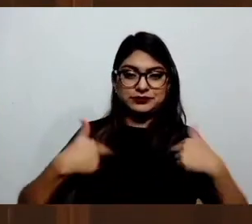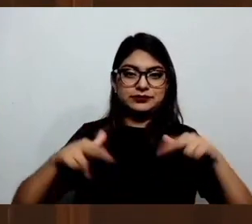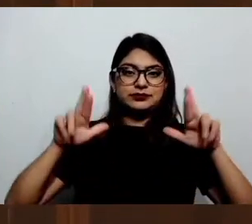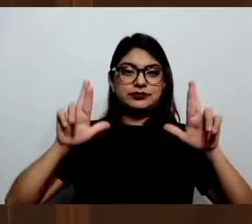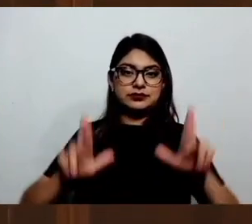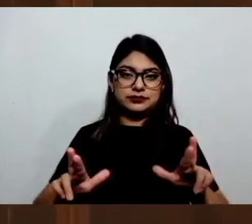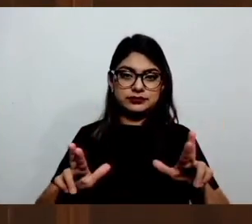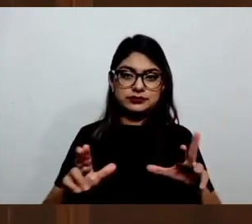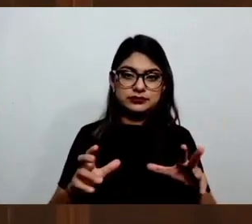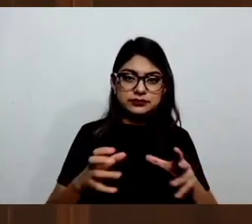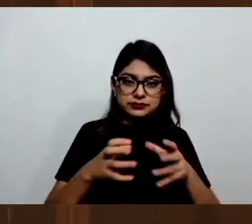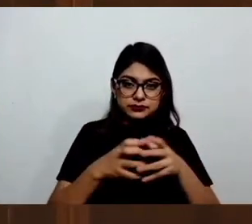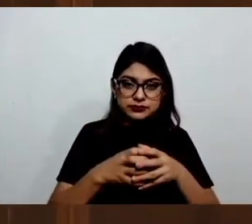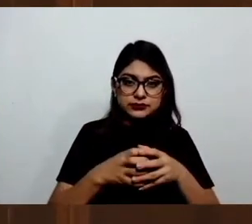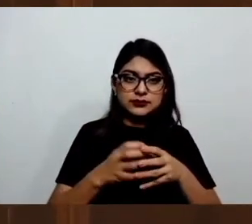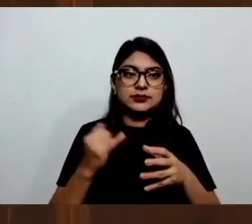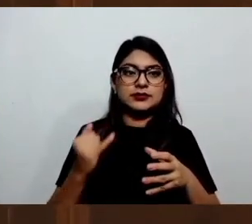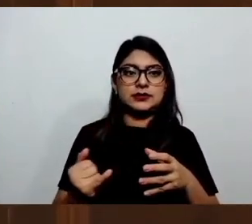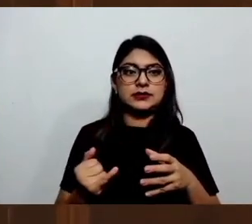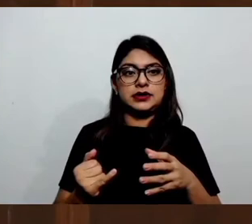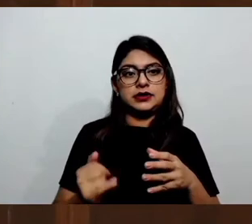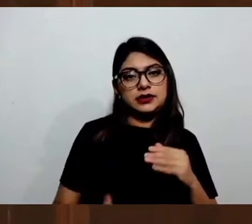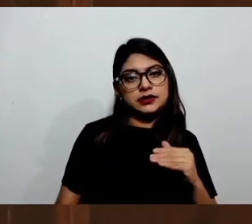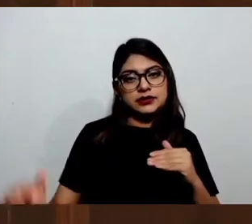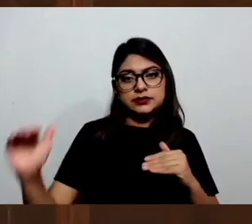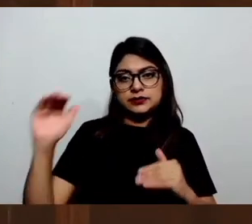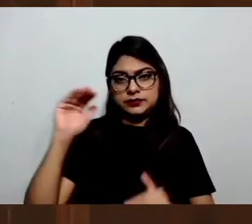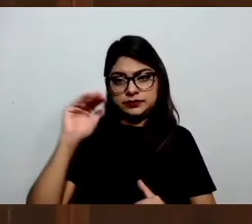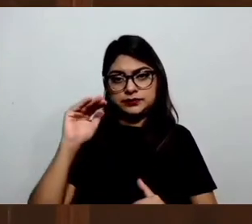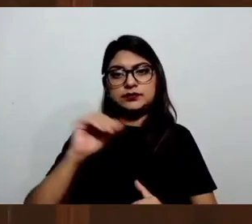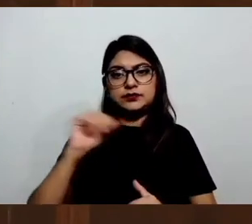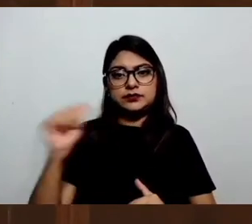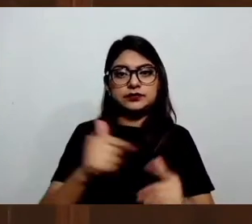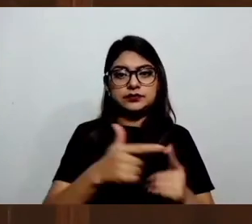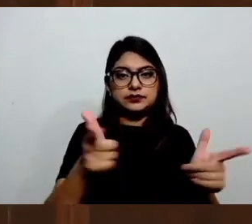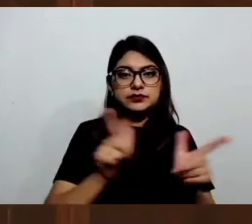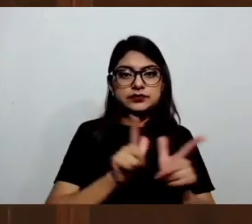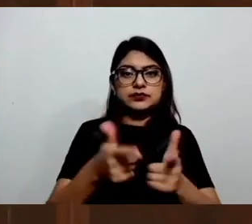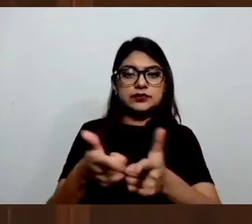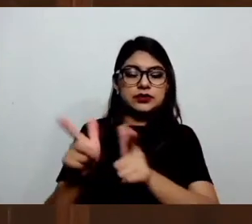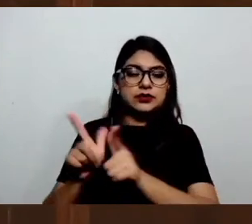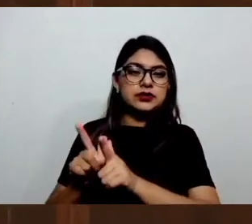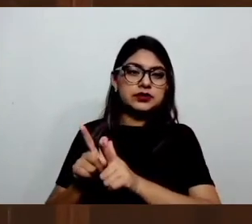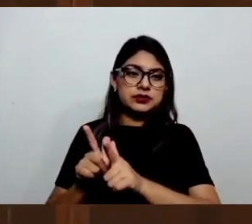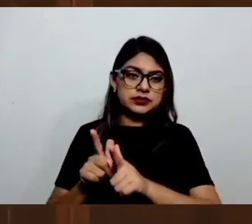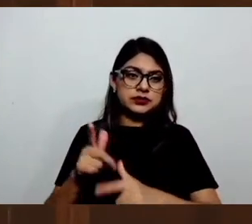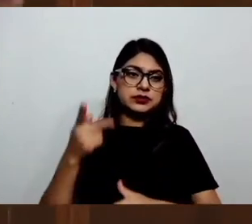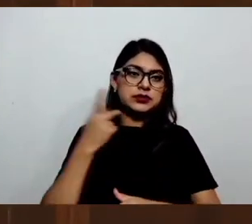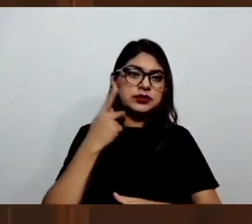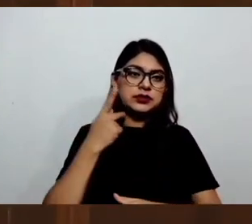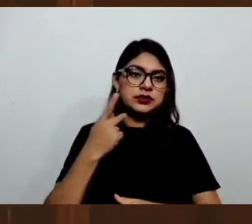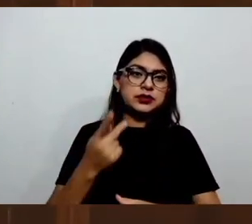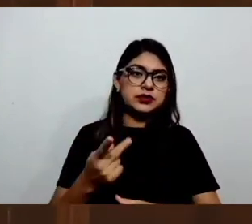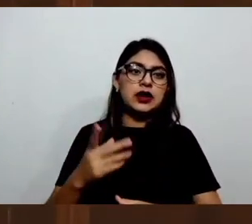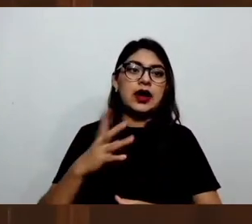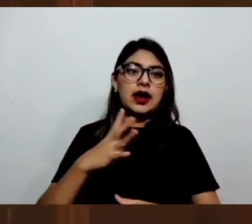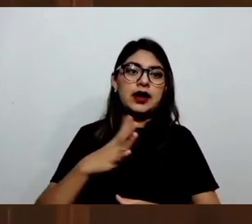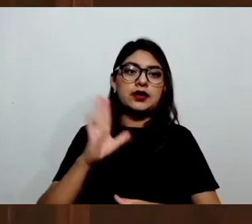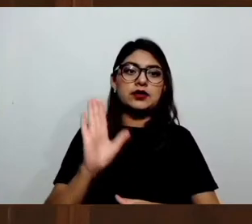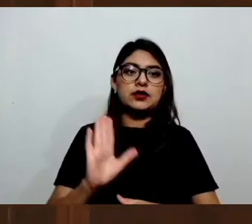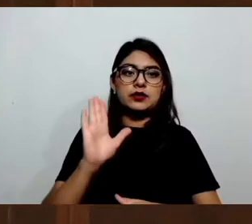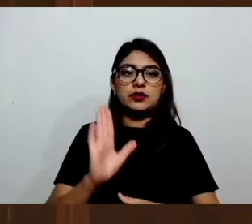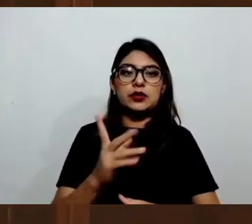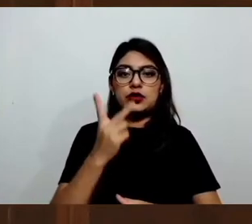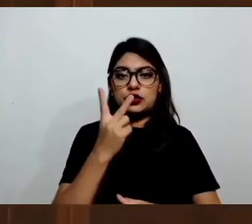y lo que representan los otros grupos parlamentarios. Representamos dos proyectos y dentro de un